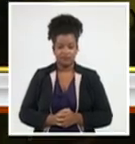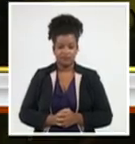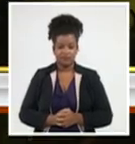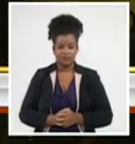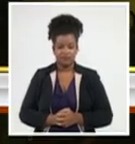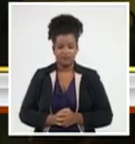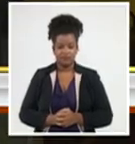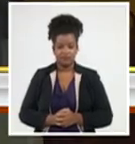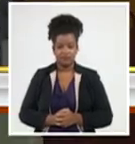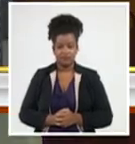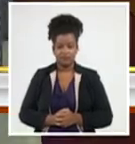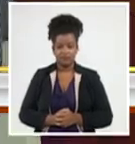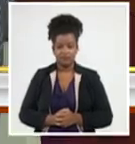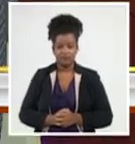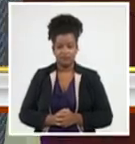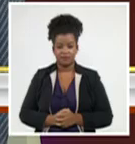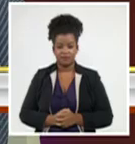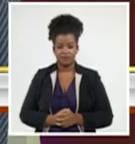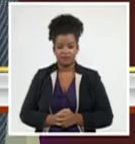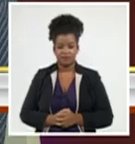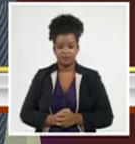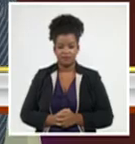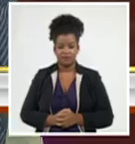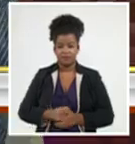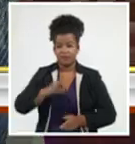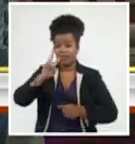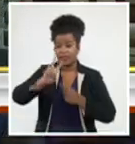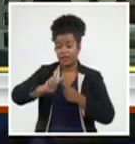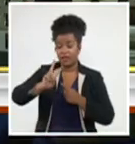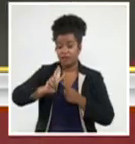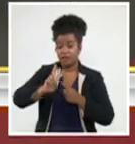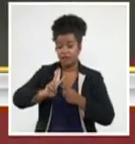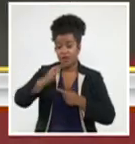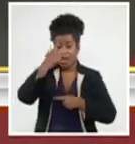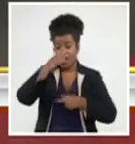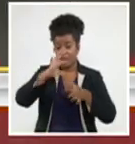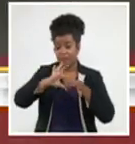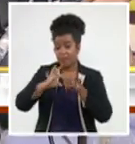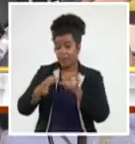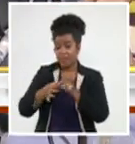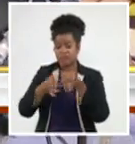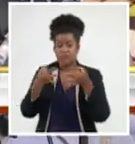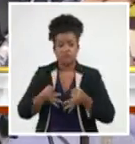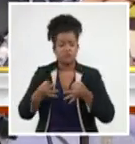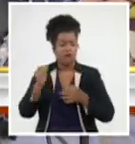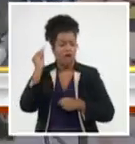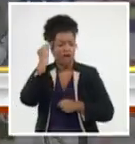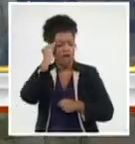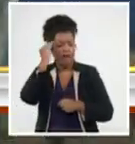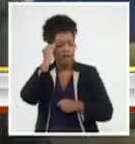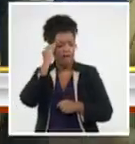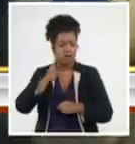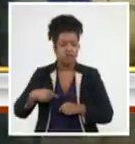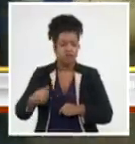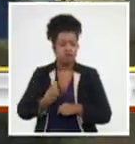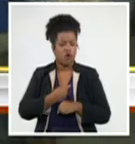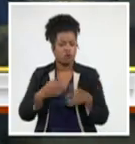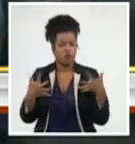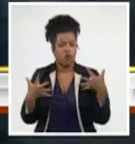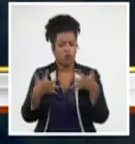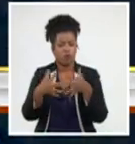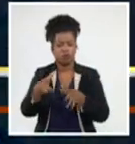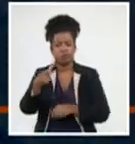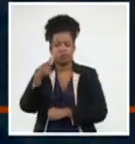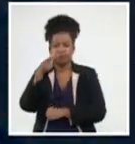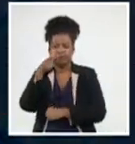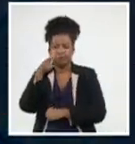se alumbra el receptor en el canal para crecer de los cubanos donde siempre se aprende se aprende también a vernos a nosotros mismos en la pantalla y a